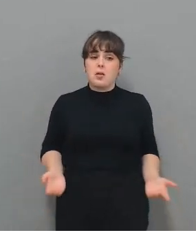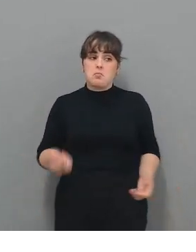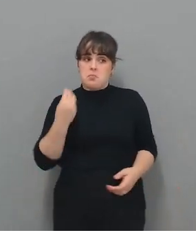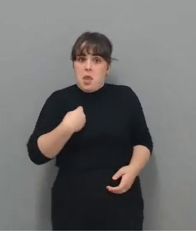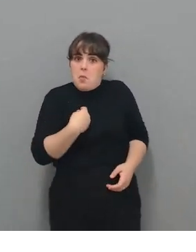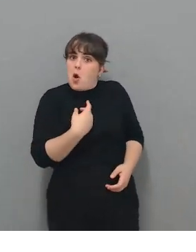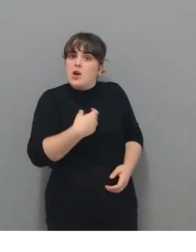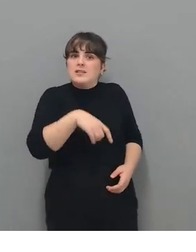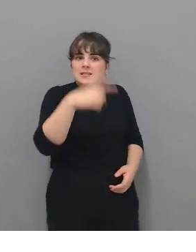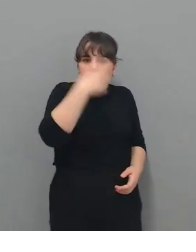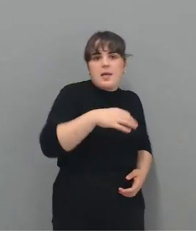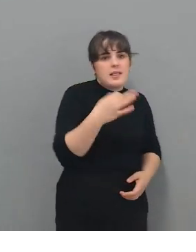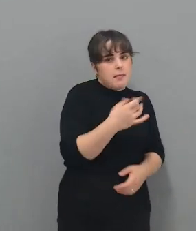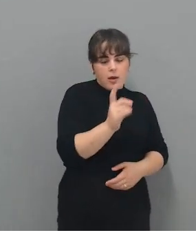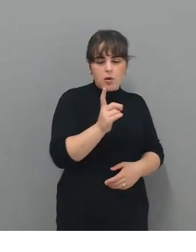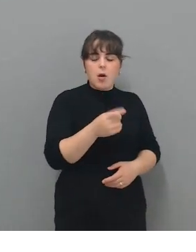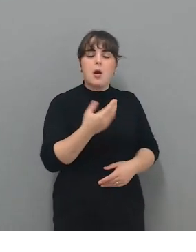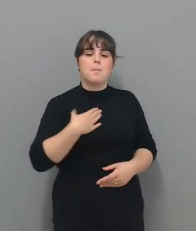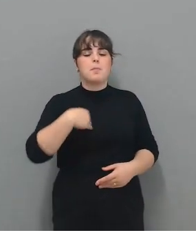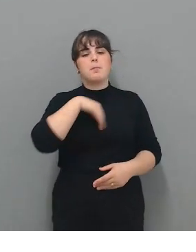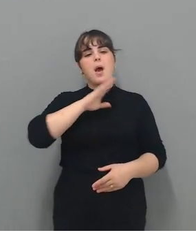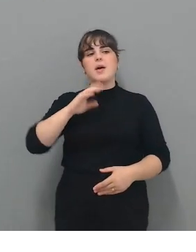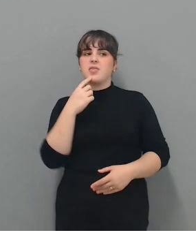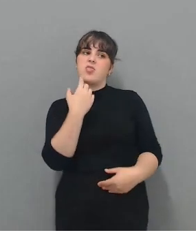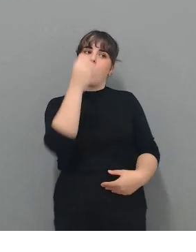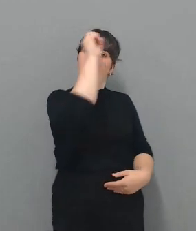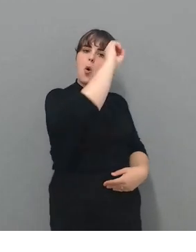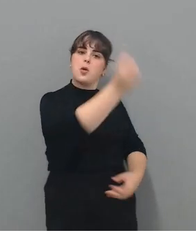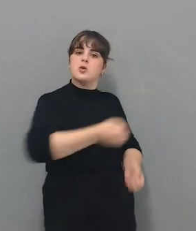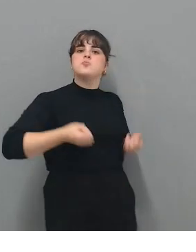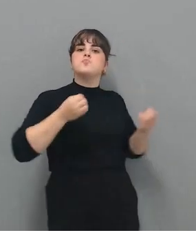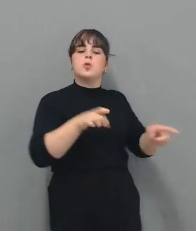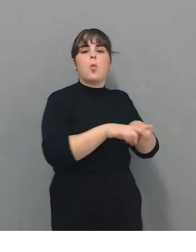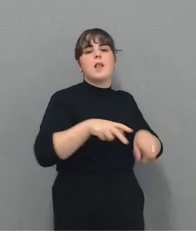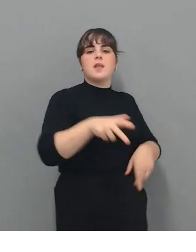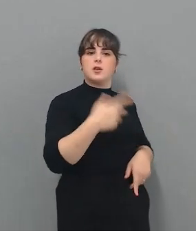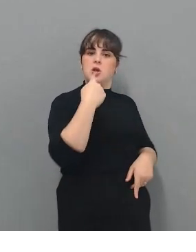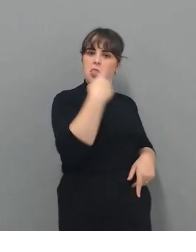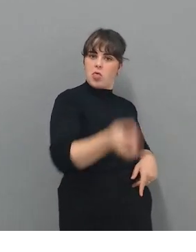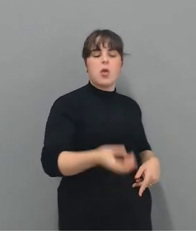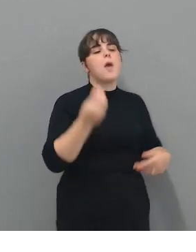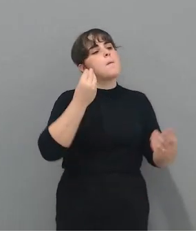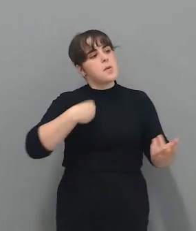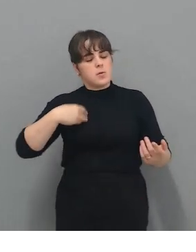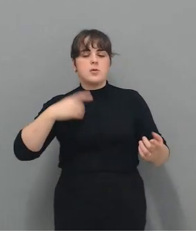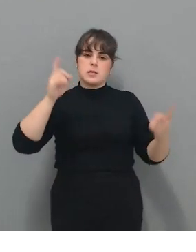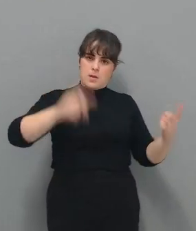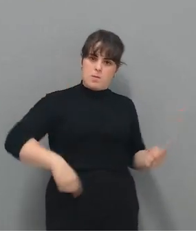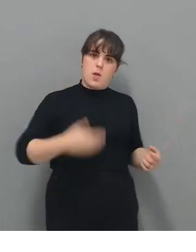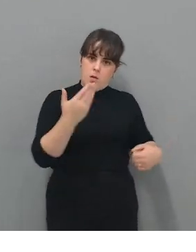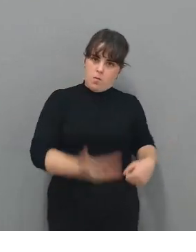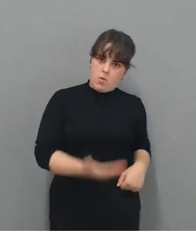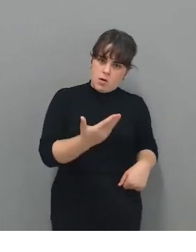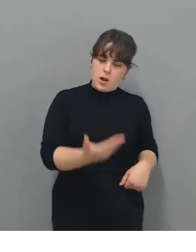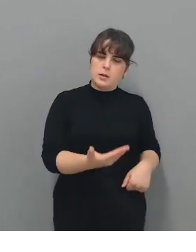pero al final mi madre se cree con el derecho de opinar y de decir y de saber. Oye, pues no estaría de más que